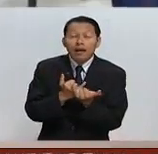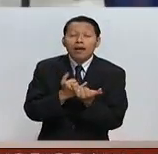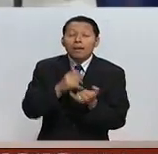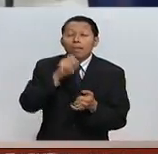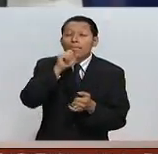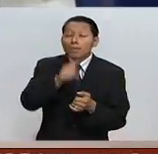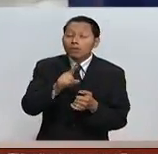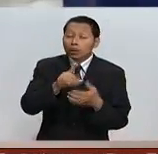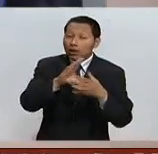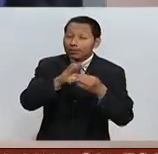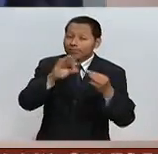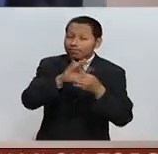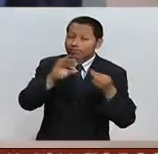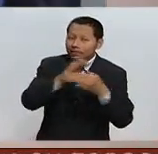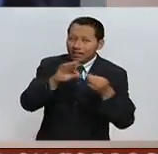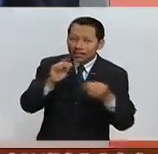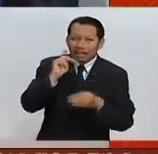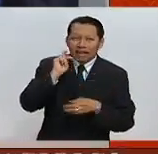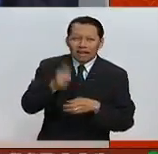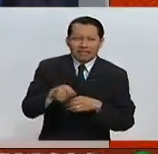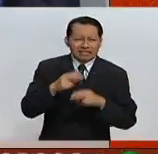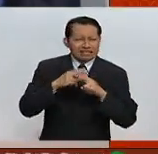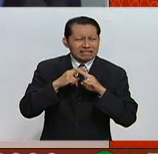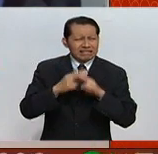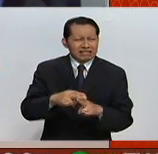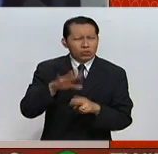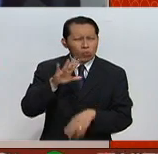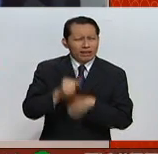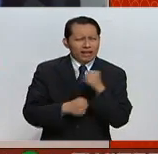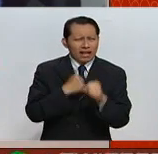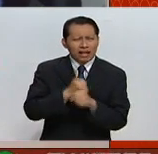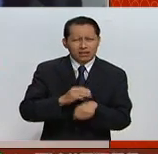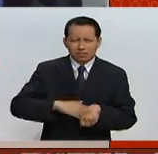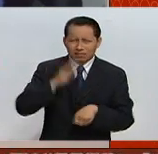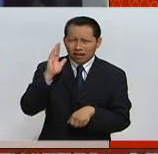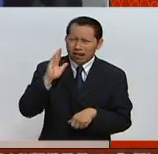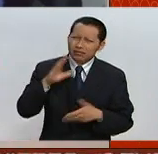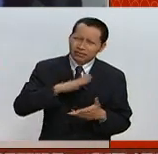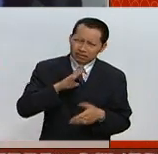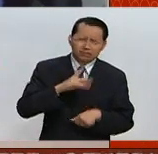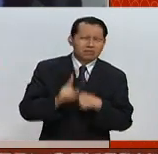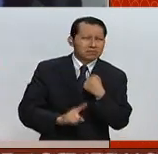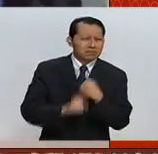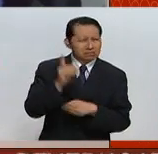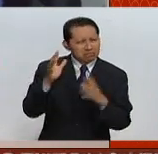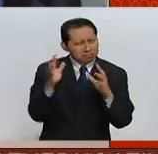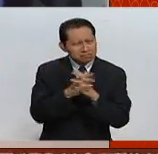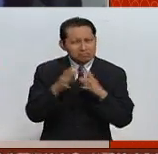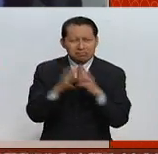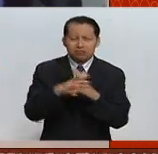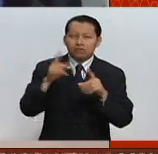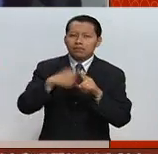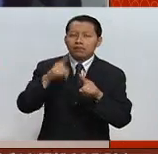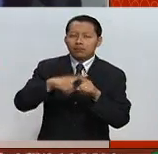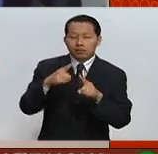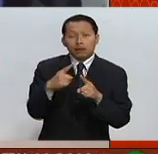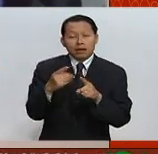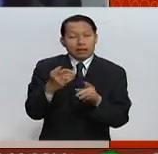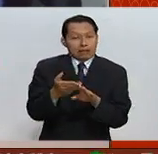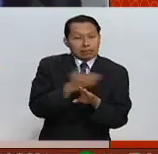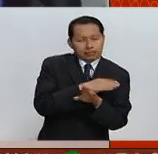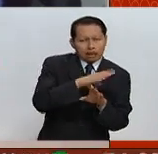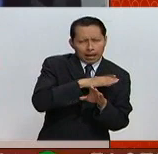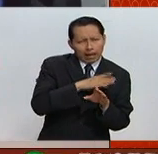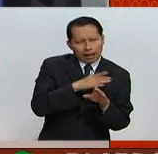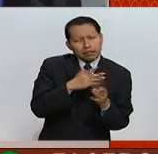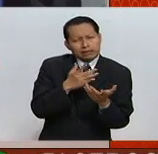Edelmiro que fueron 50 años de conflicto, que hubo muchos pasos previos hasta finalmente poder